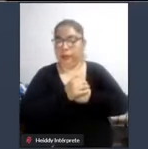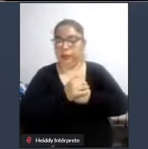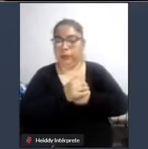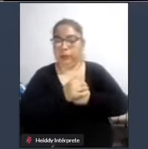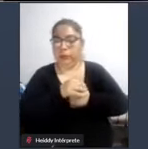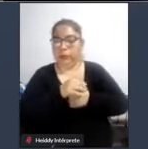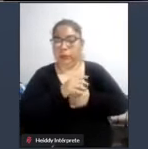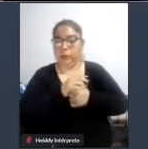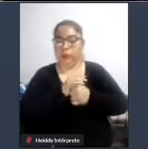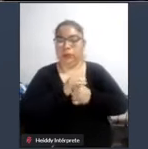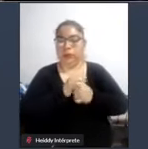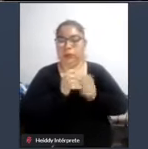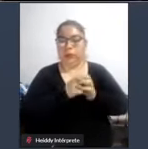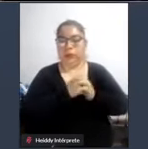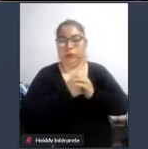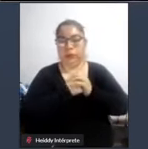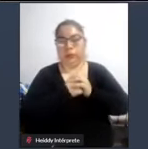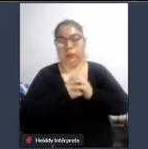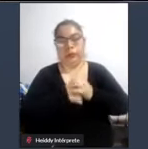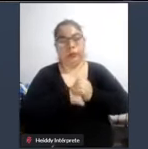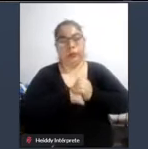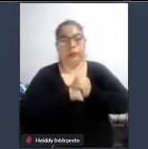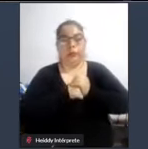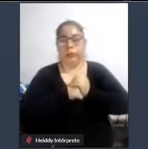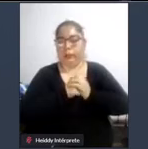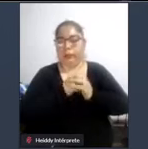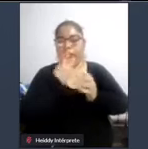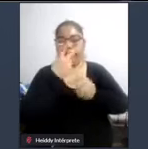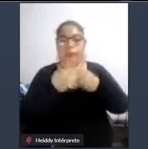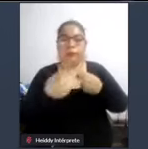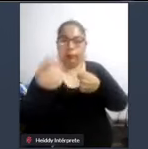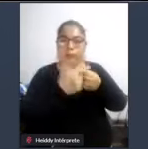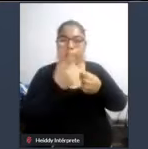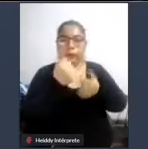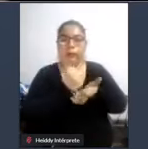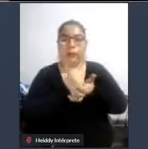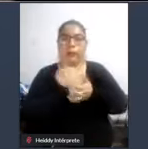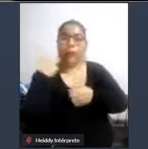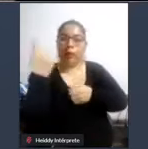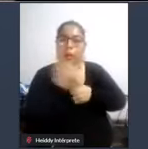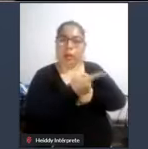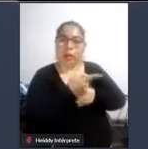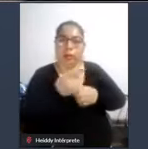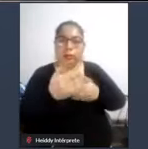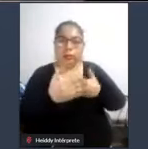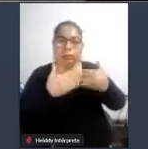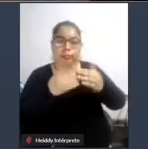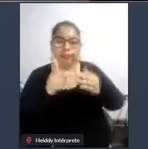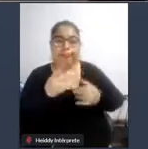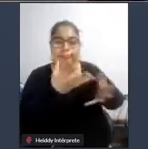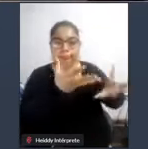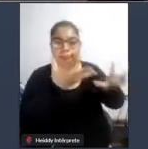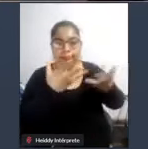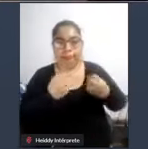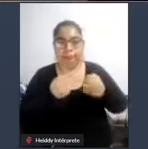estoy seguro que habría mucha gente que estaría dispuesto a cooperar con nosotros en los campos en los que fueran necesarios